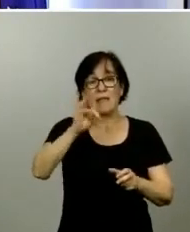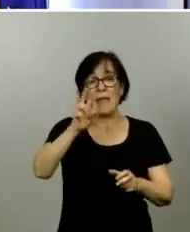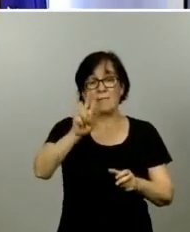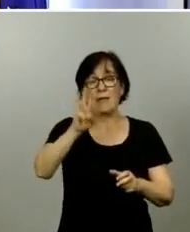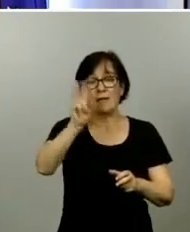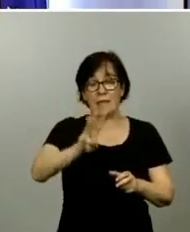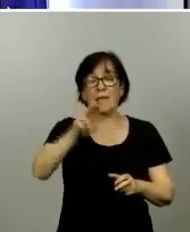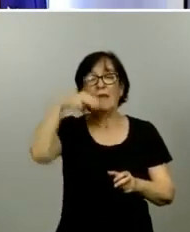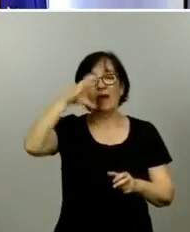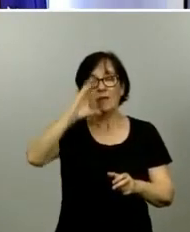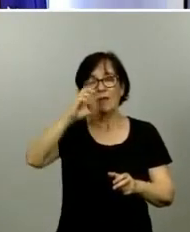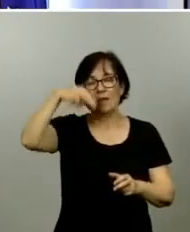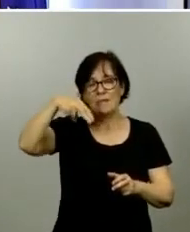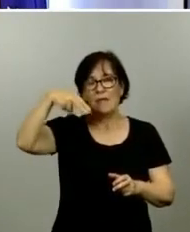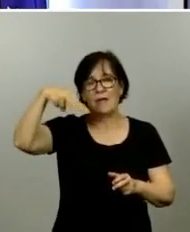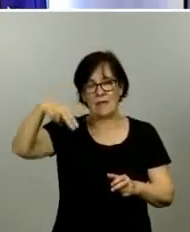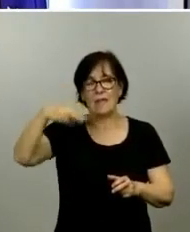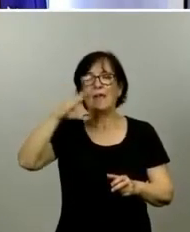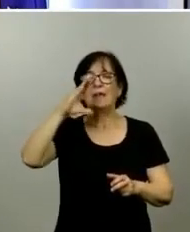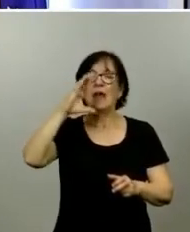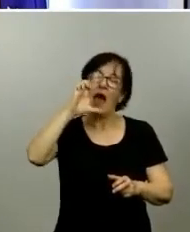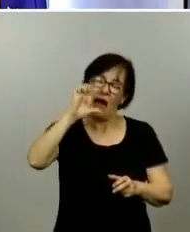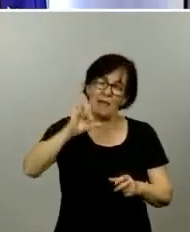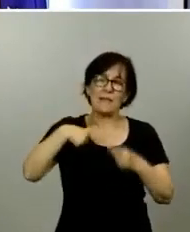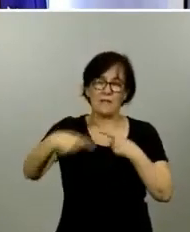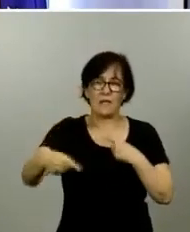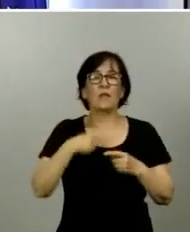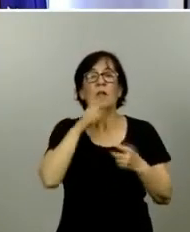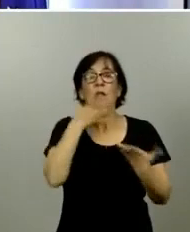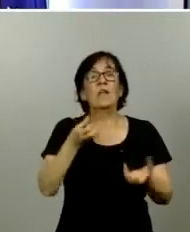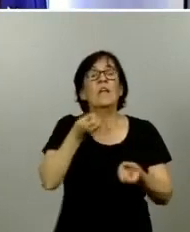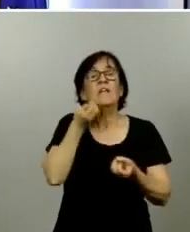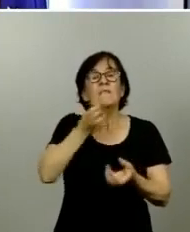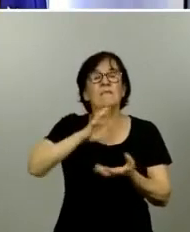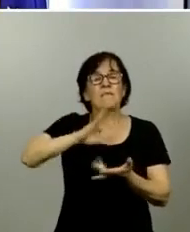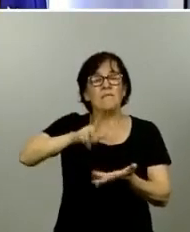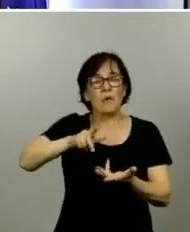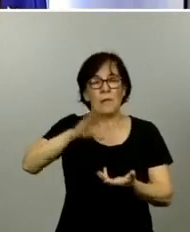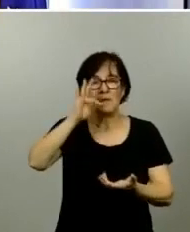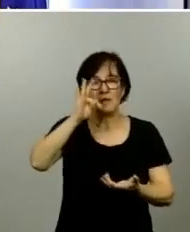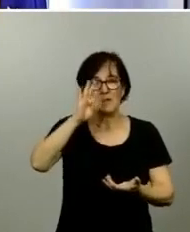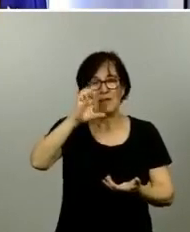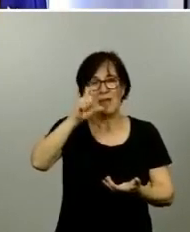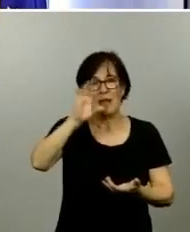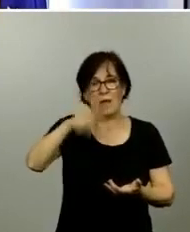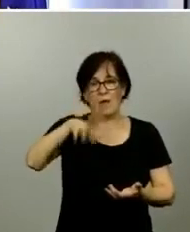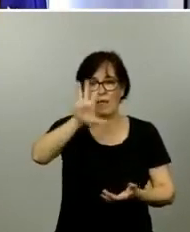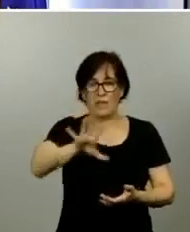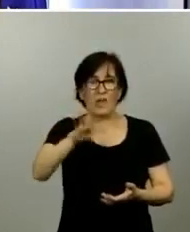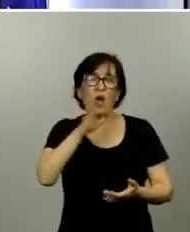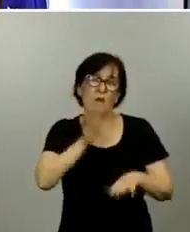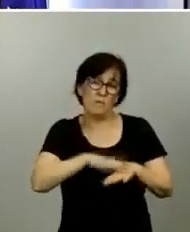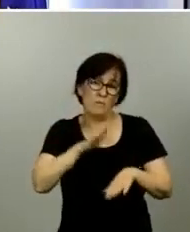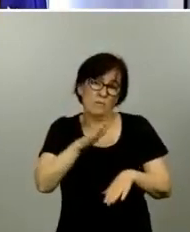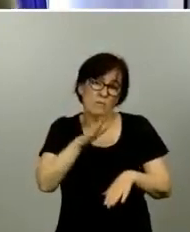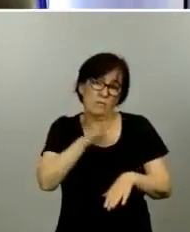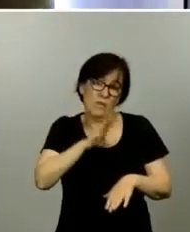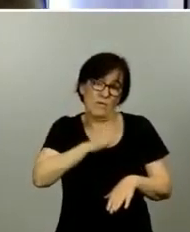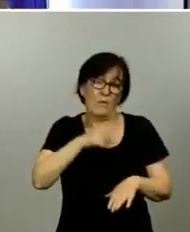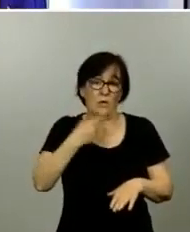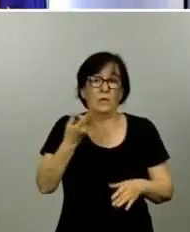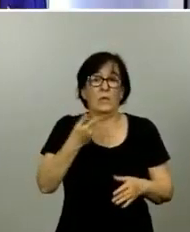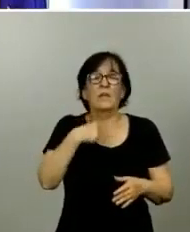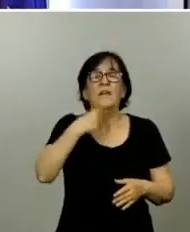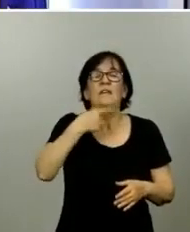y Es Diario. Vamos a comenzar con informativos Telecinco. Rogamos a los periodistas que, por favor, se identifiquen y formulen sus preguntas.